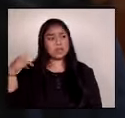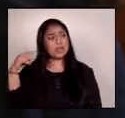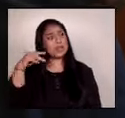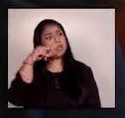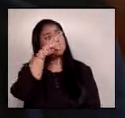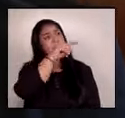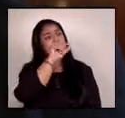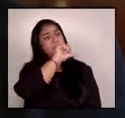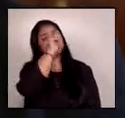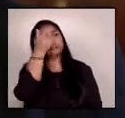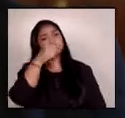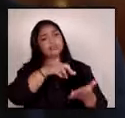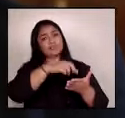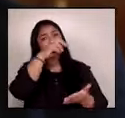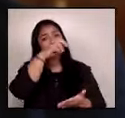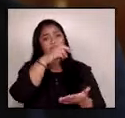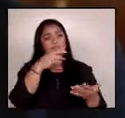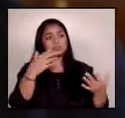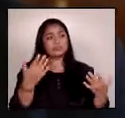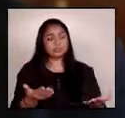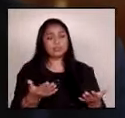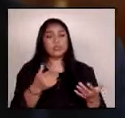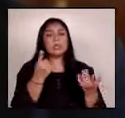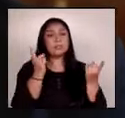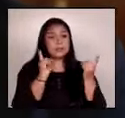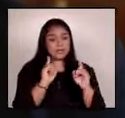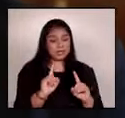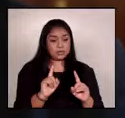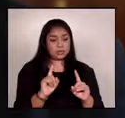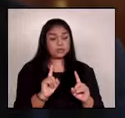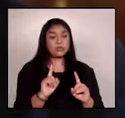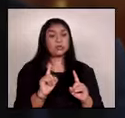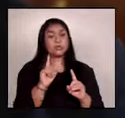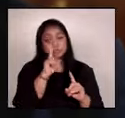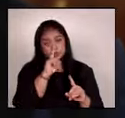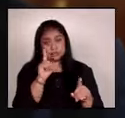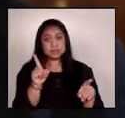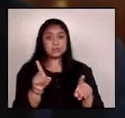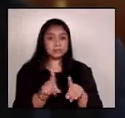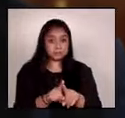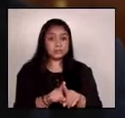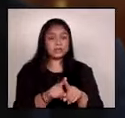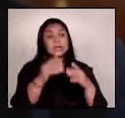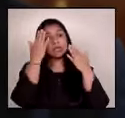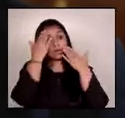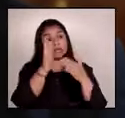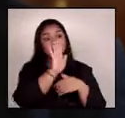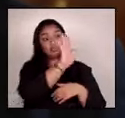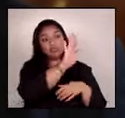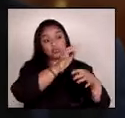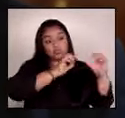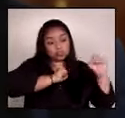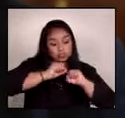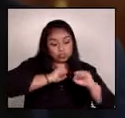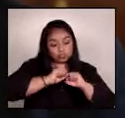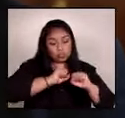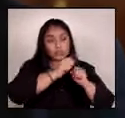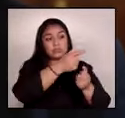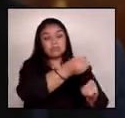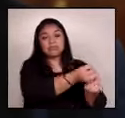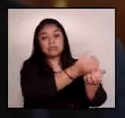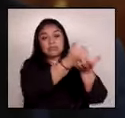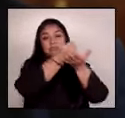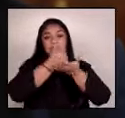futuro fuera de Guatemala. Pero además, gracias a sus esfuerzos y a su sentido solidario,